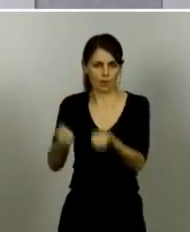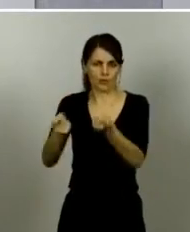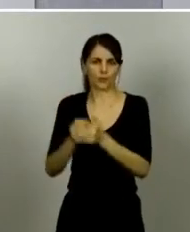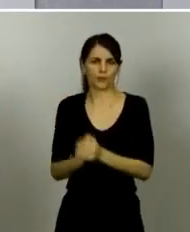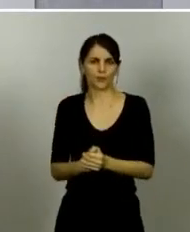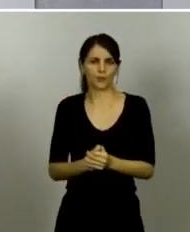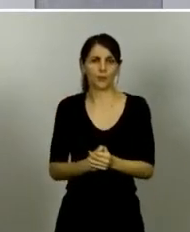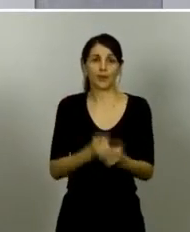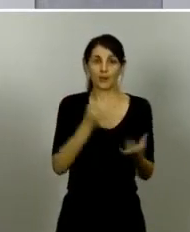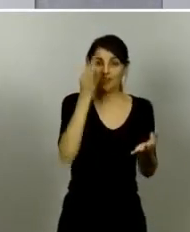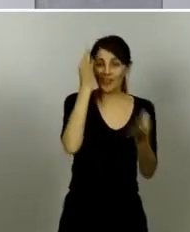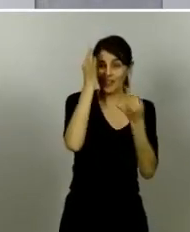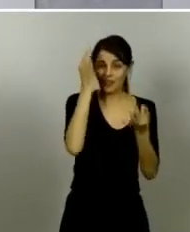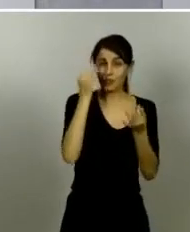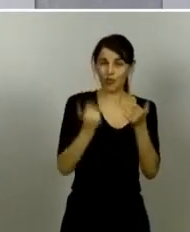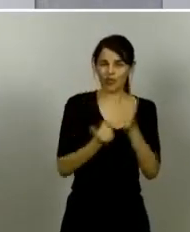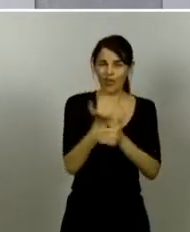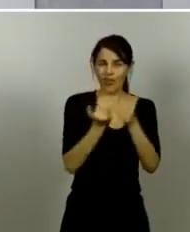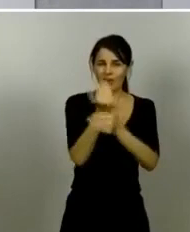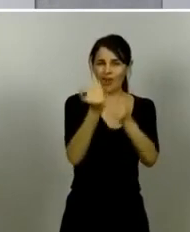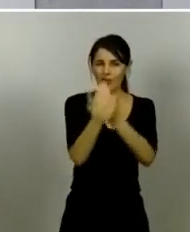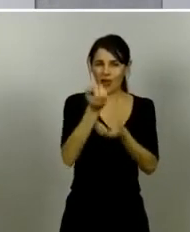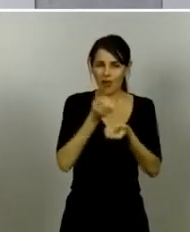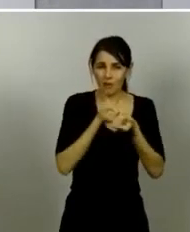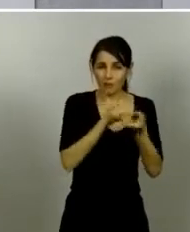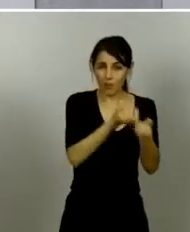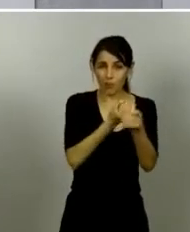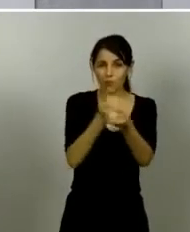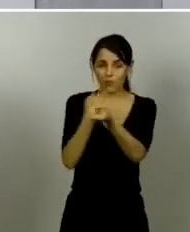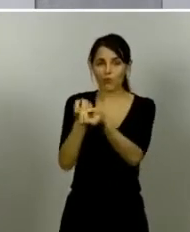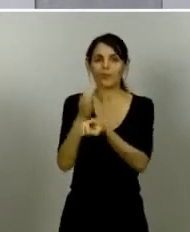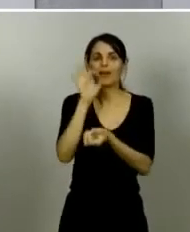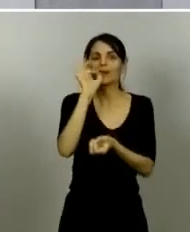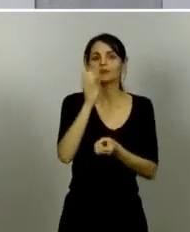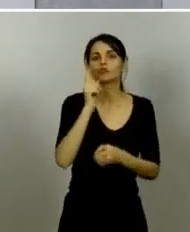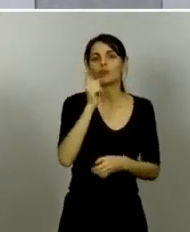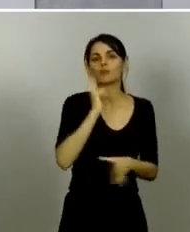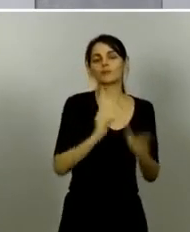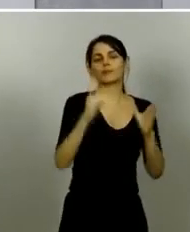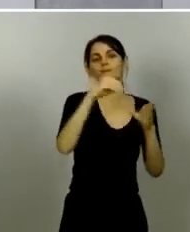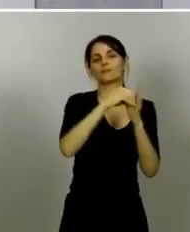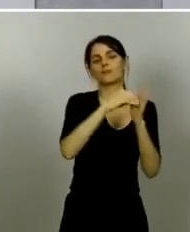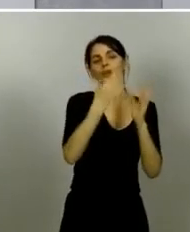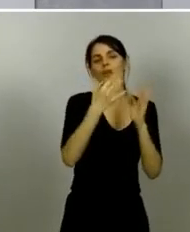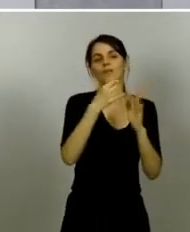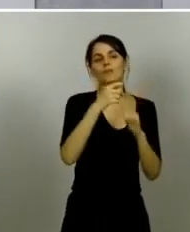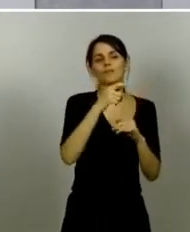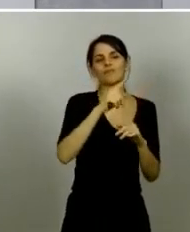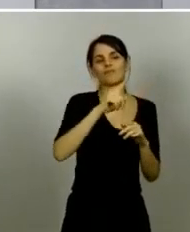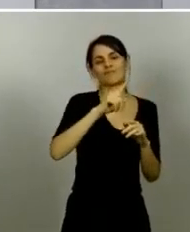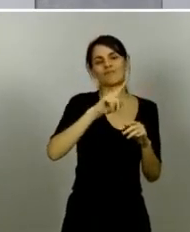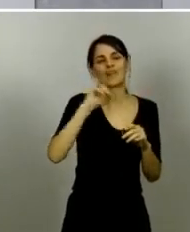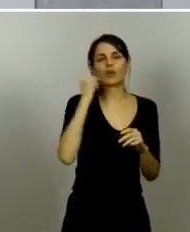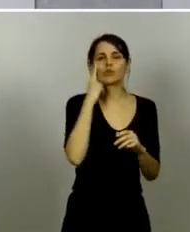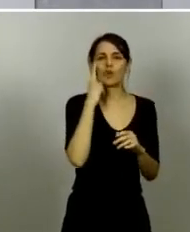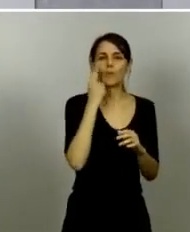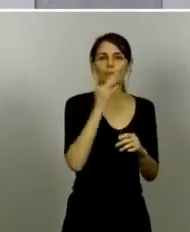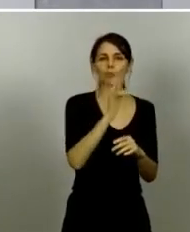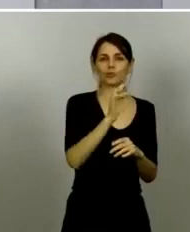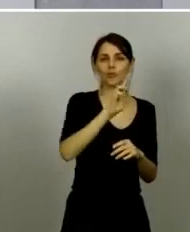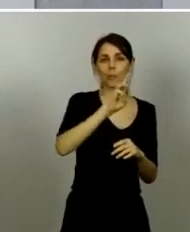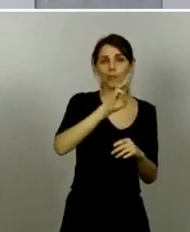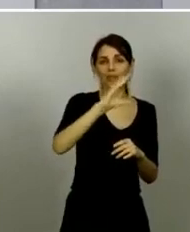los falecimientos con diagnóstico positivo o PCR de las personas mayores y son datos que publicamos diariamente